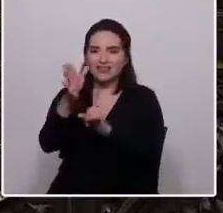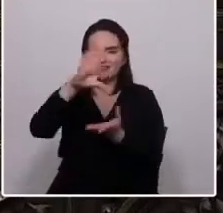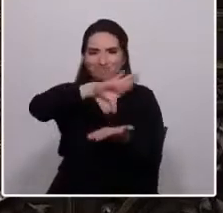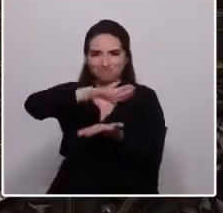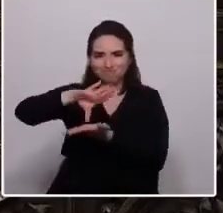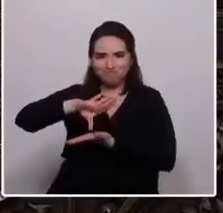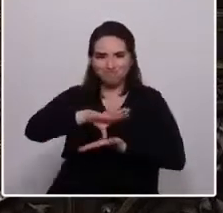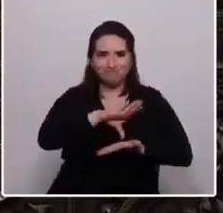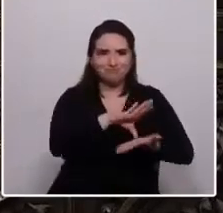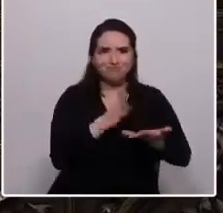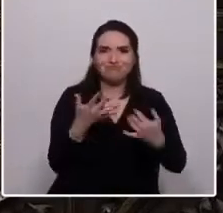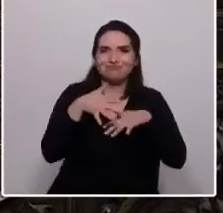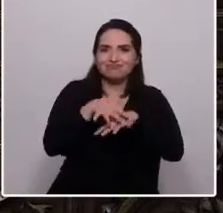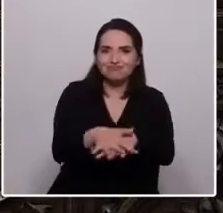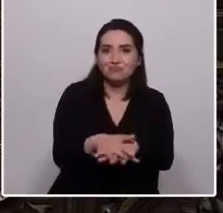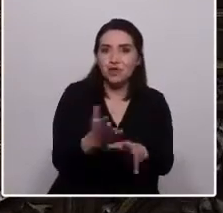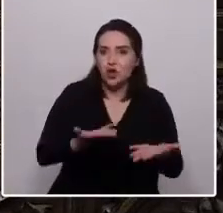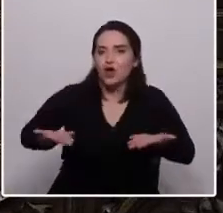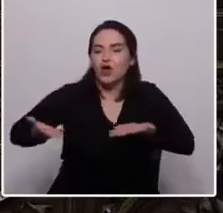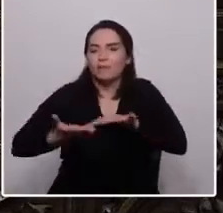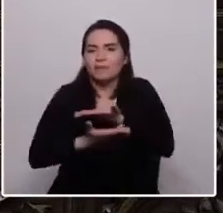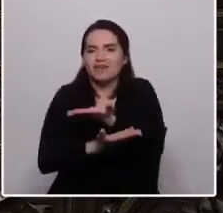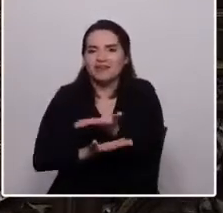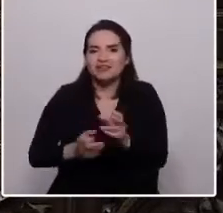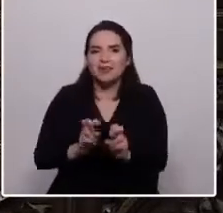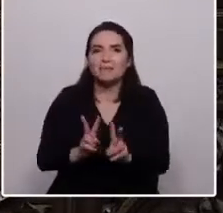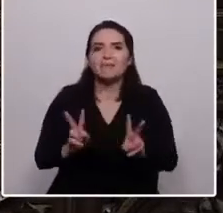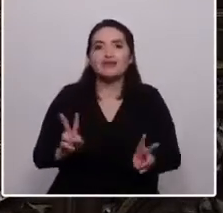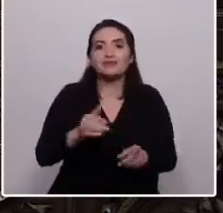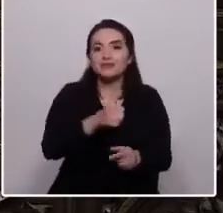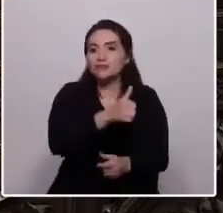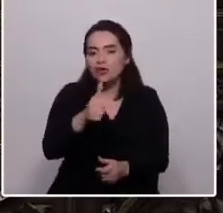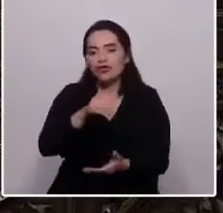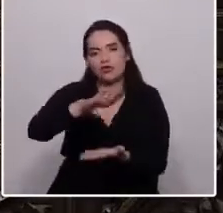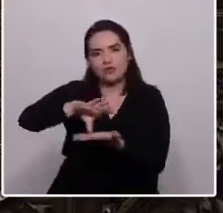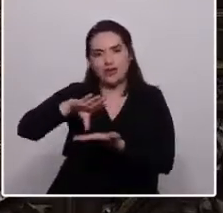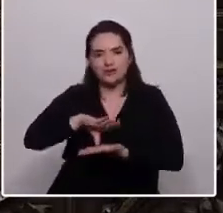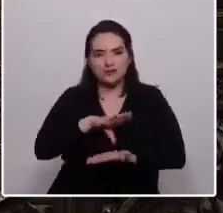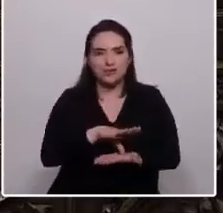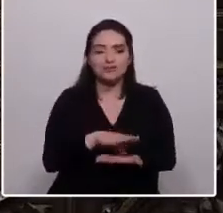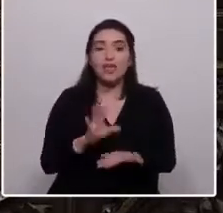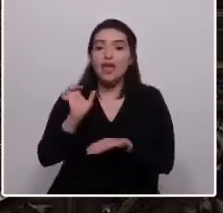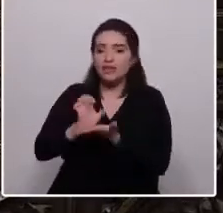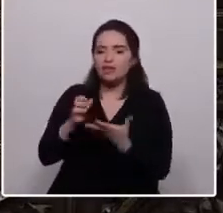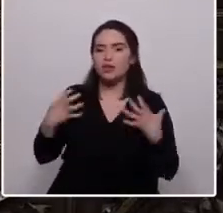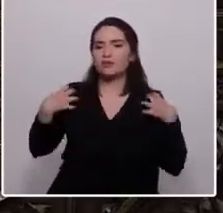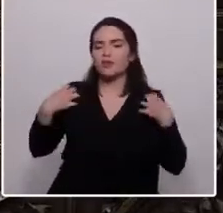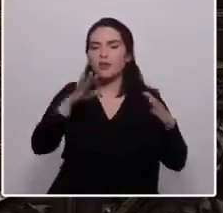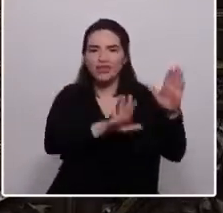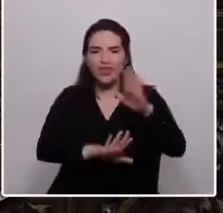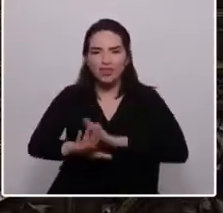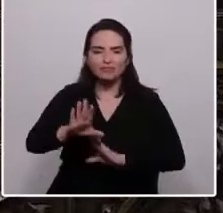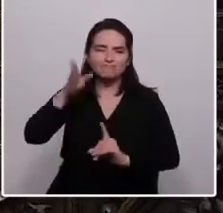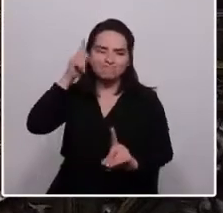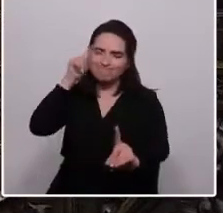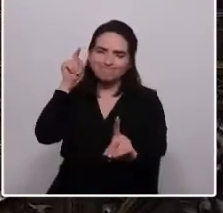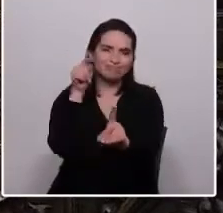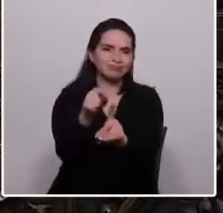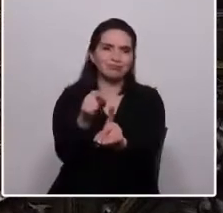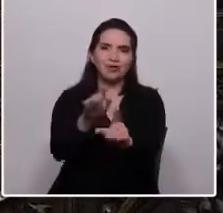armónica de todas las naciones. Creo en un Estado cuidador que ponga los cuidados en el centro de la convivencia,